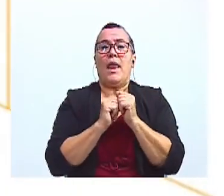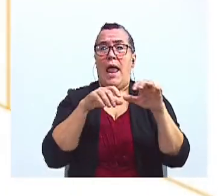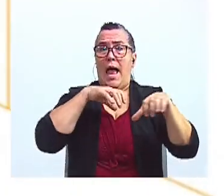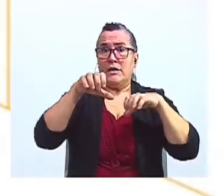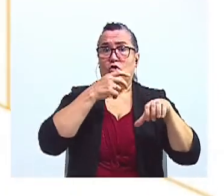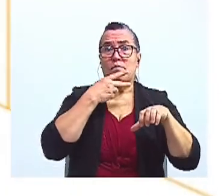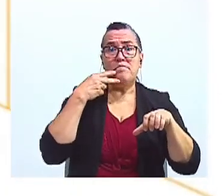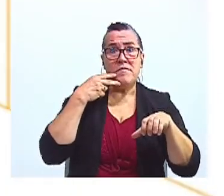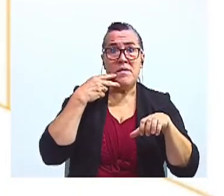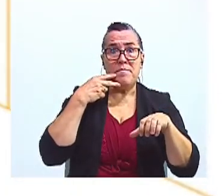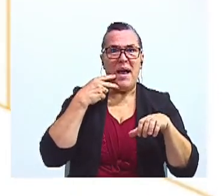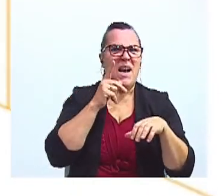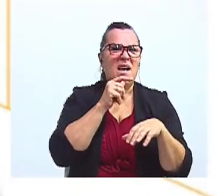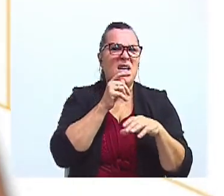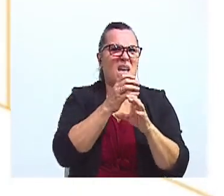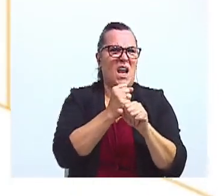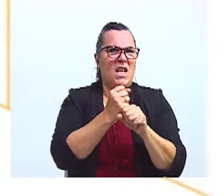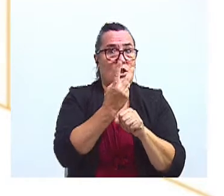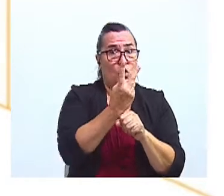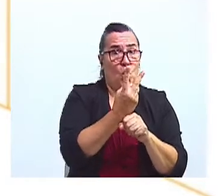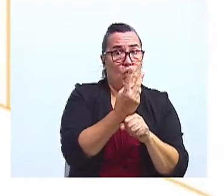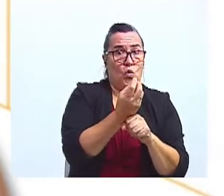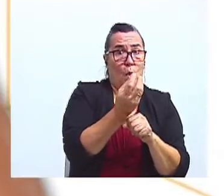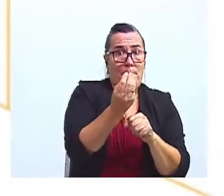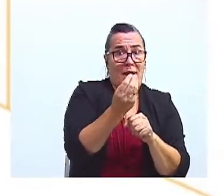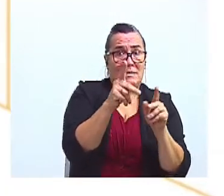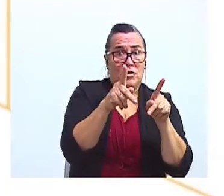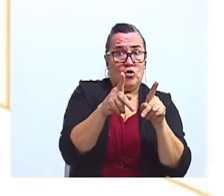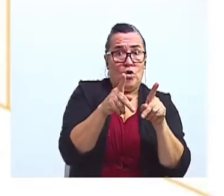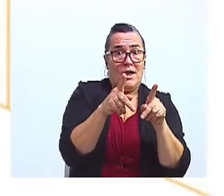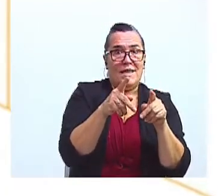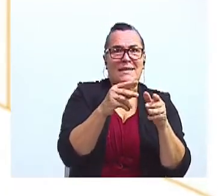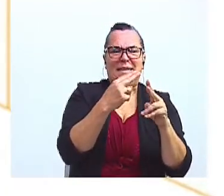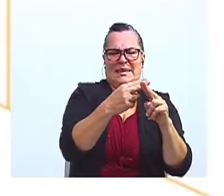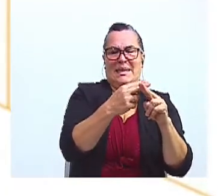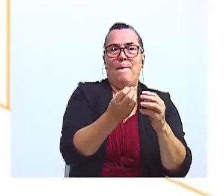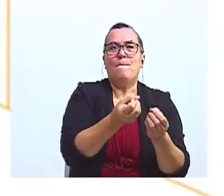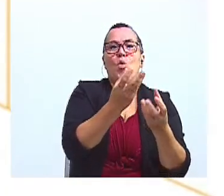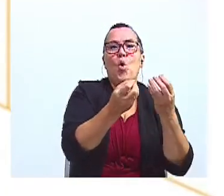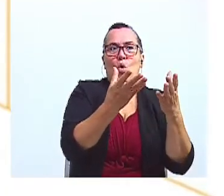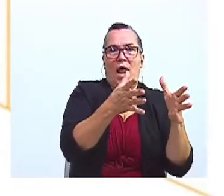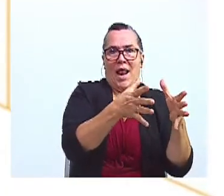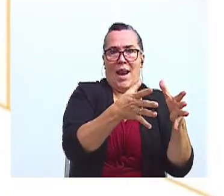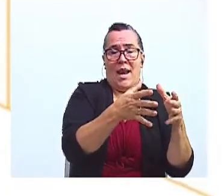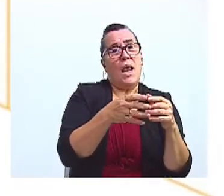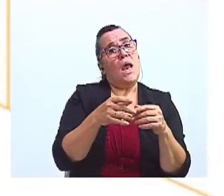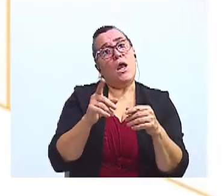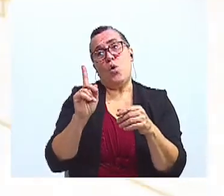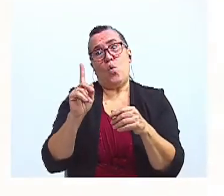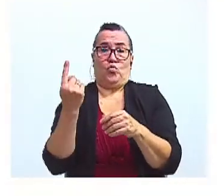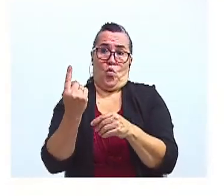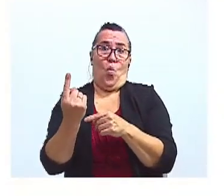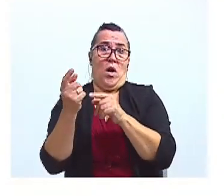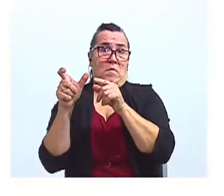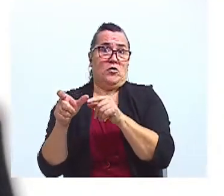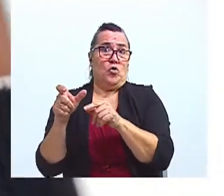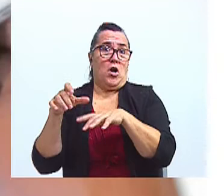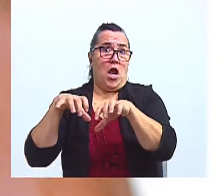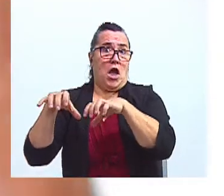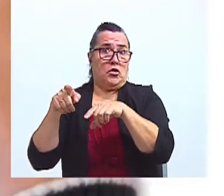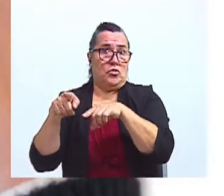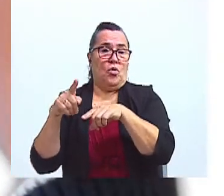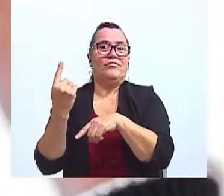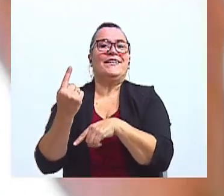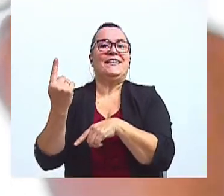verbal la realizan dos o más personas, se llama plural. Y si fue el contrario, solo una persona es